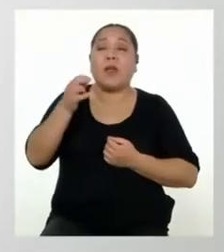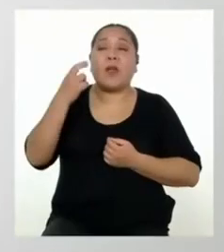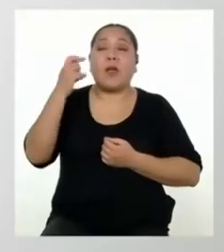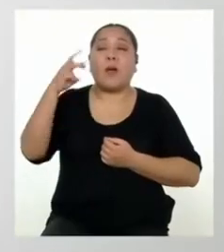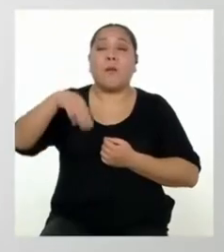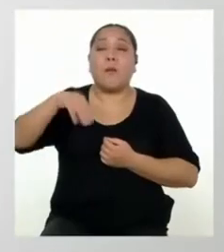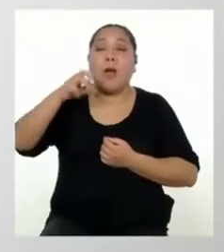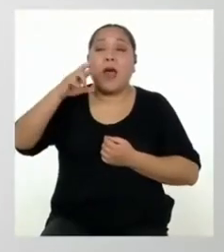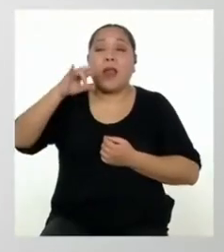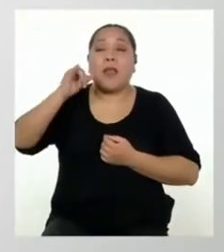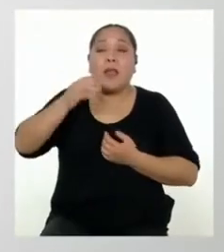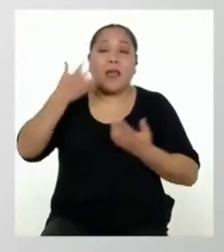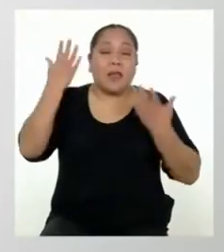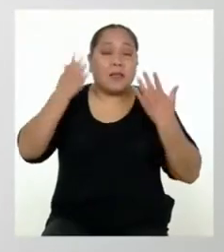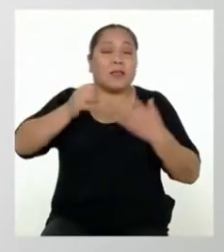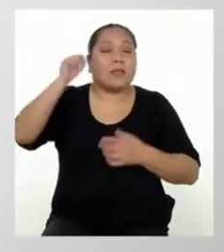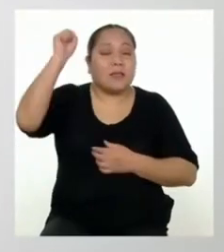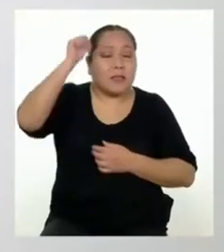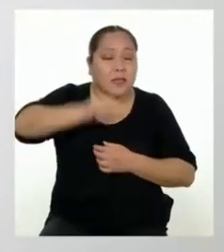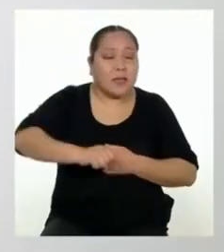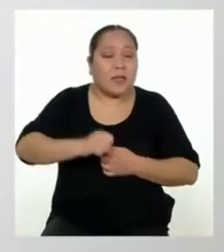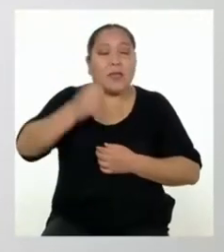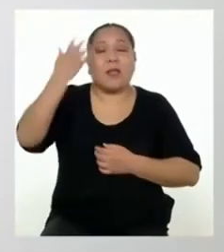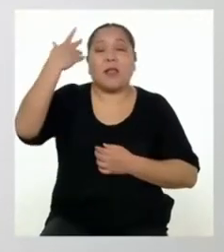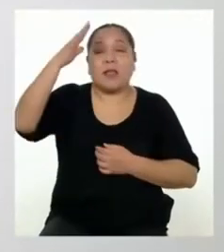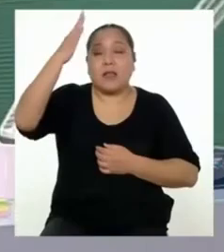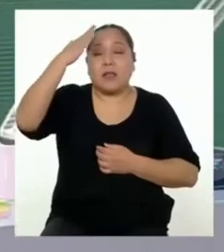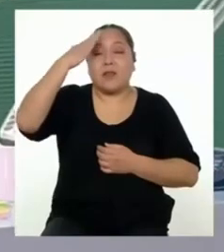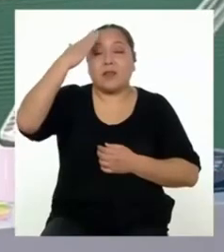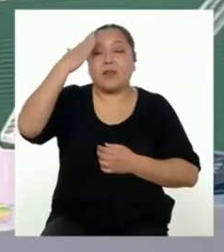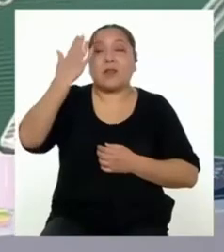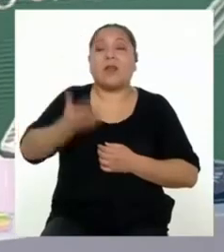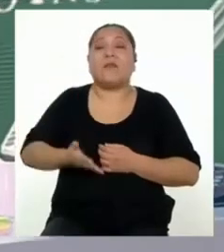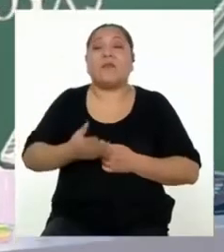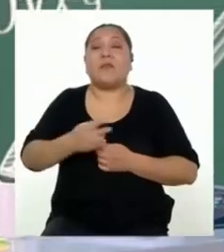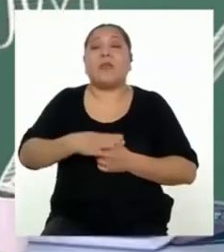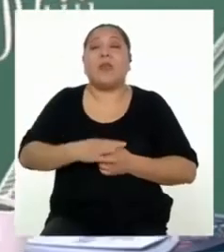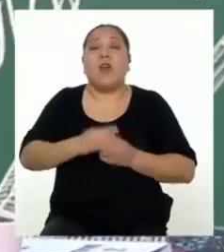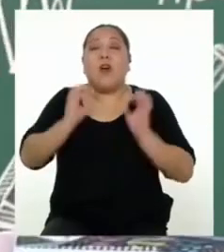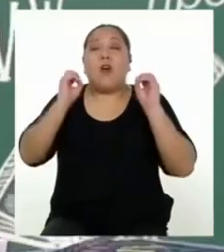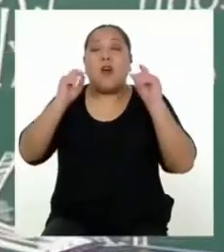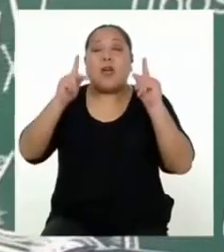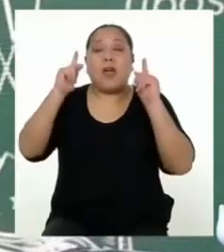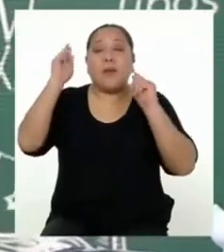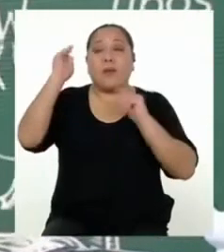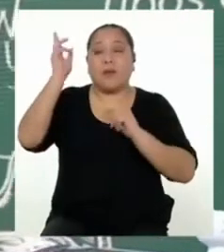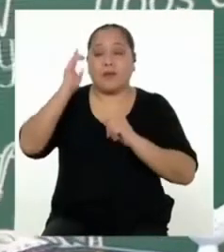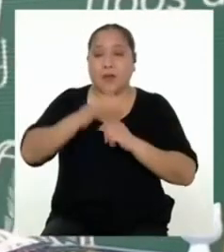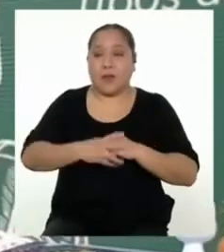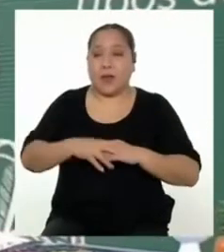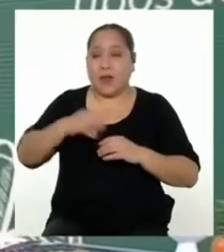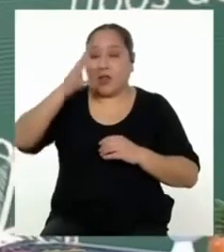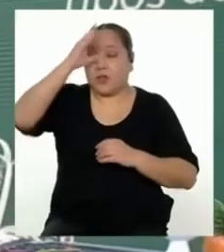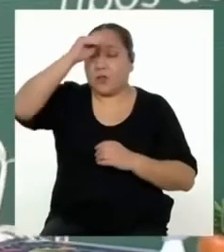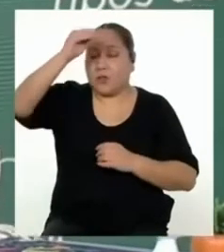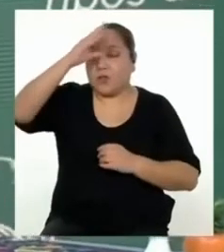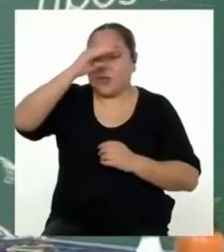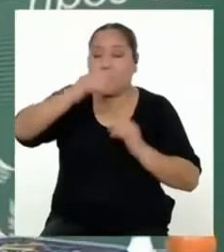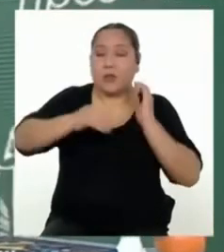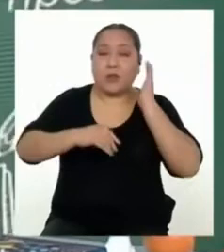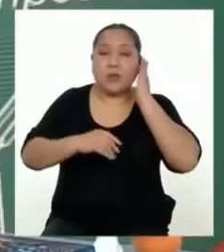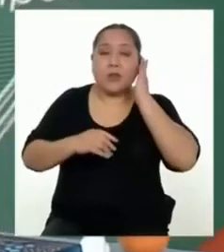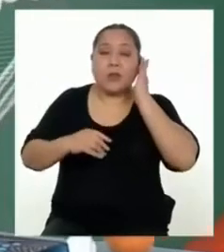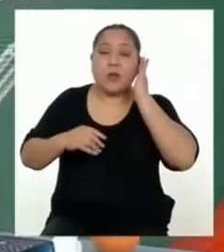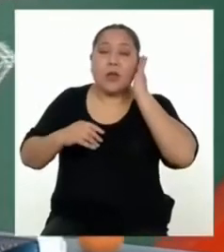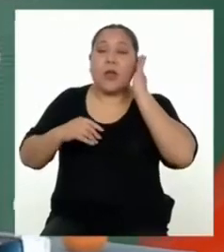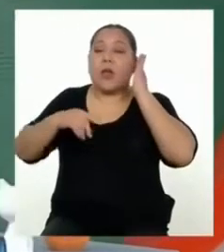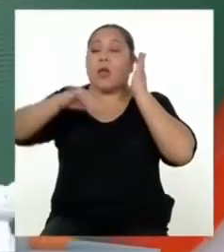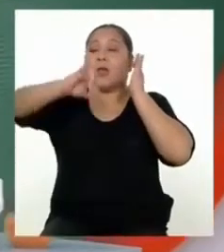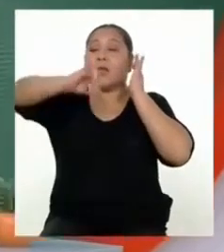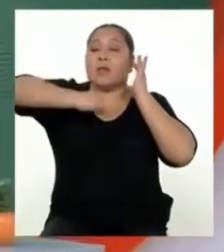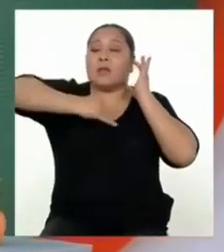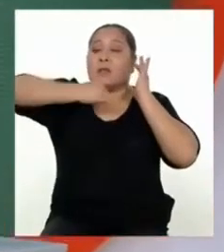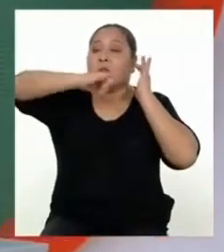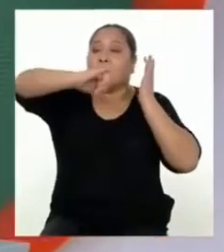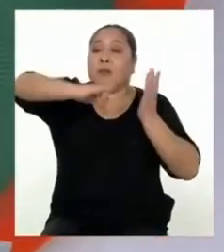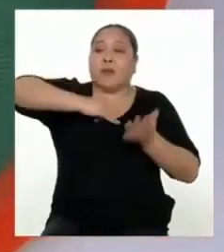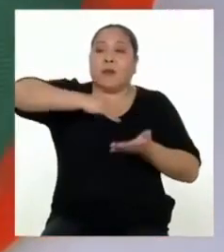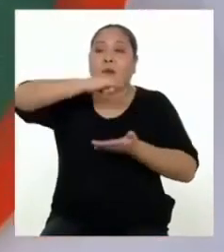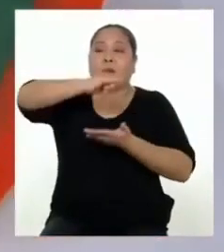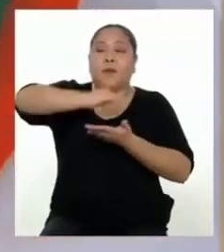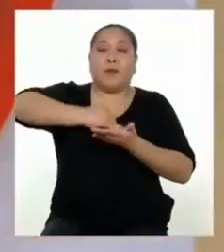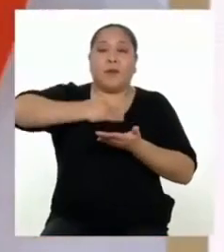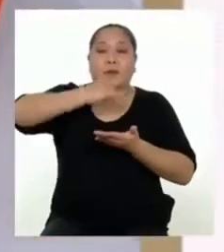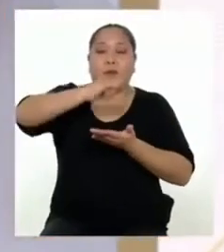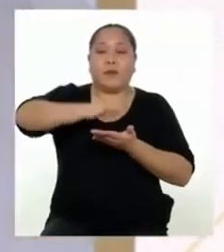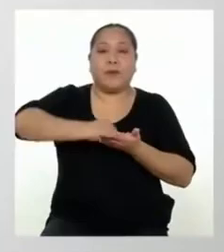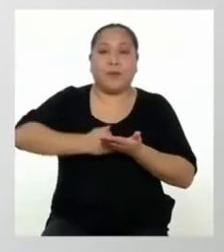María. Lo serán, Yanira. Eso no lo dudes. Muy bien, profesora. Las chicas y chicos han estado mandando sus